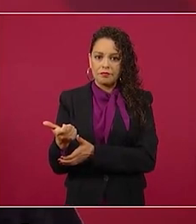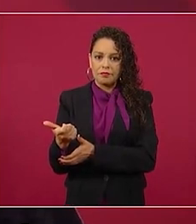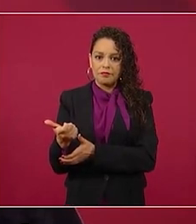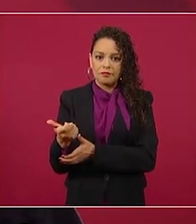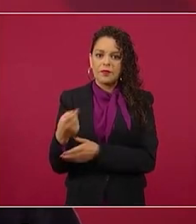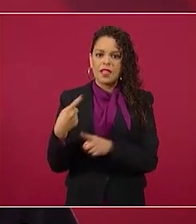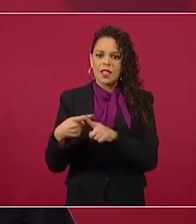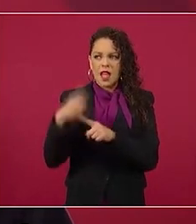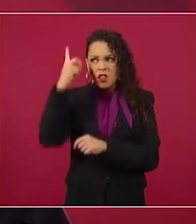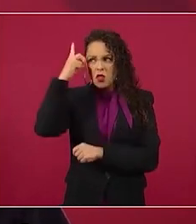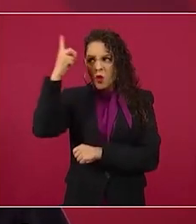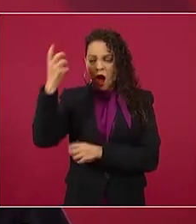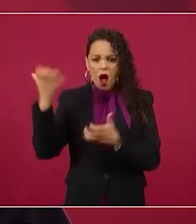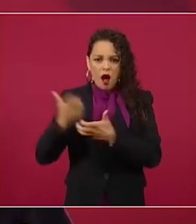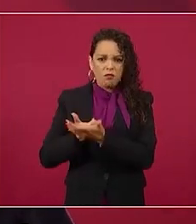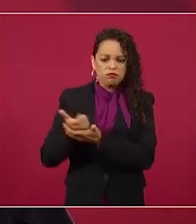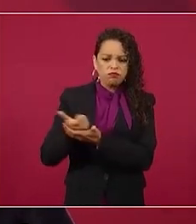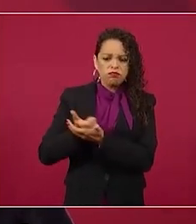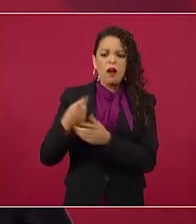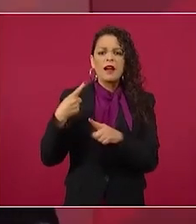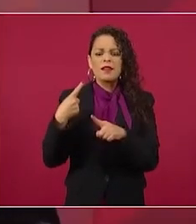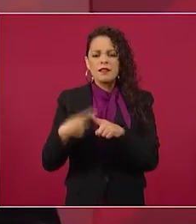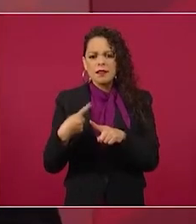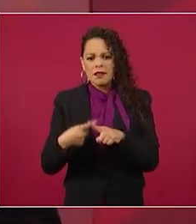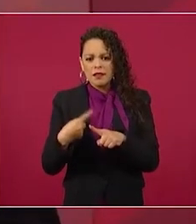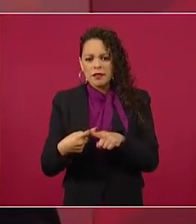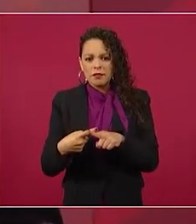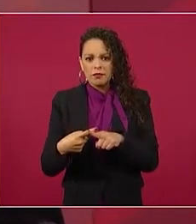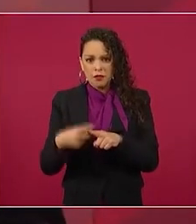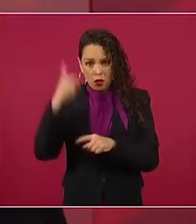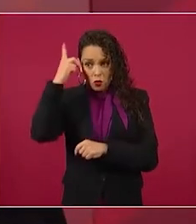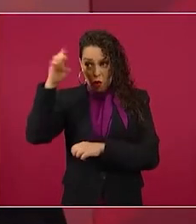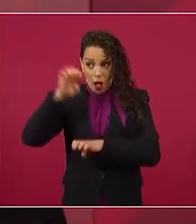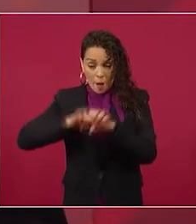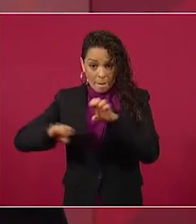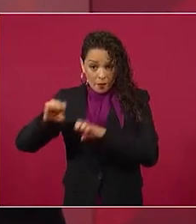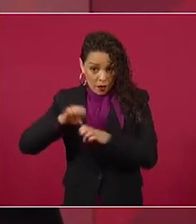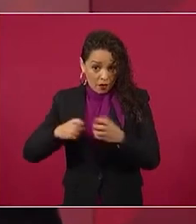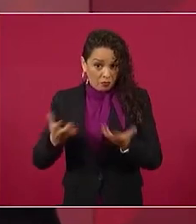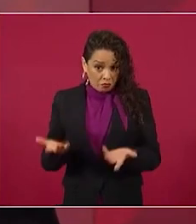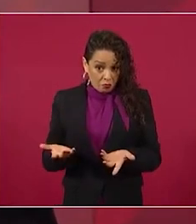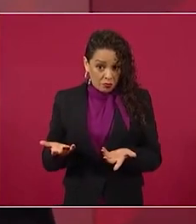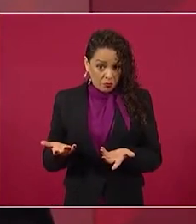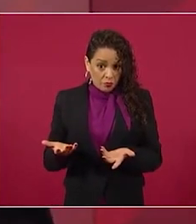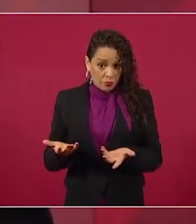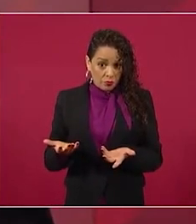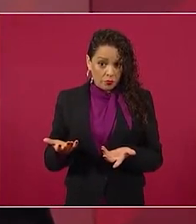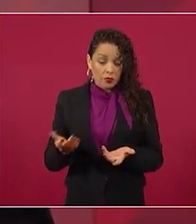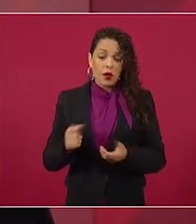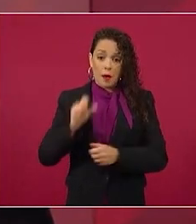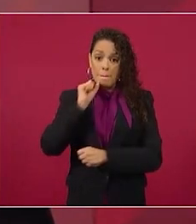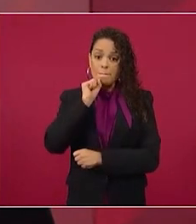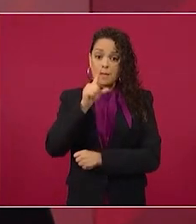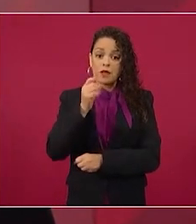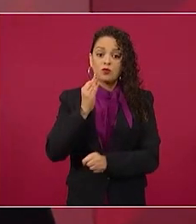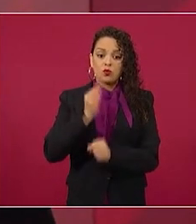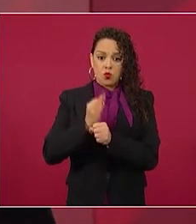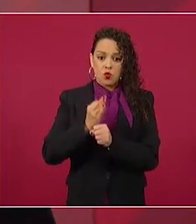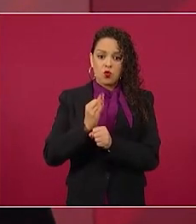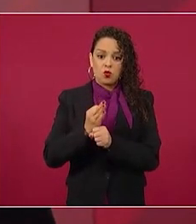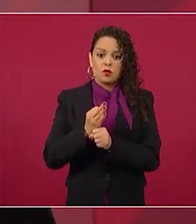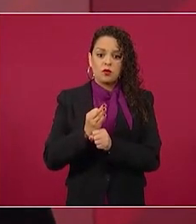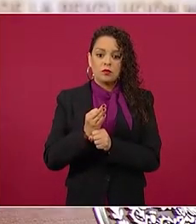quiénes son los dueños de las empresas como también aprovecho para